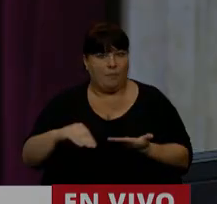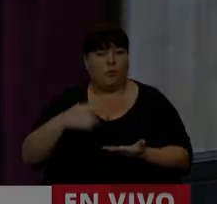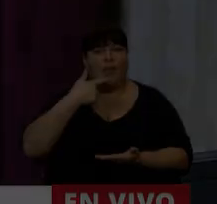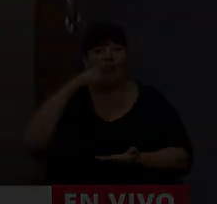Escaglia.